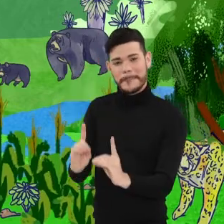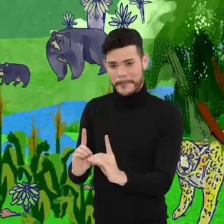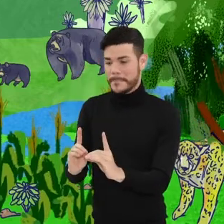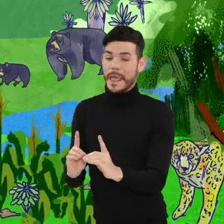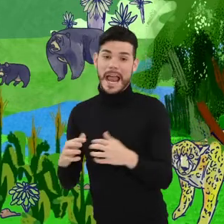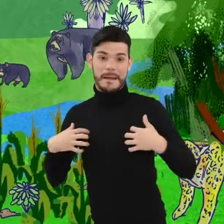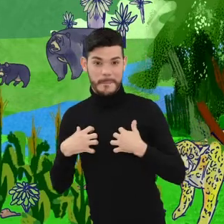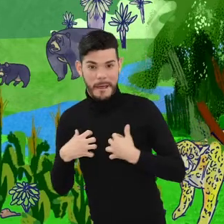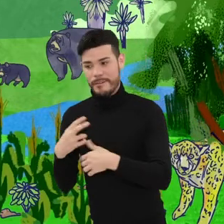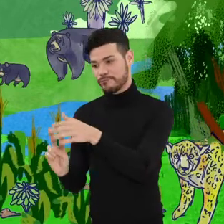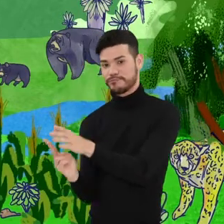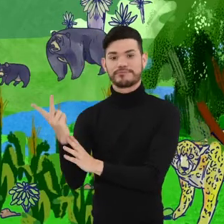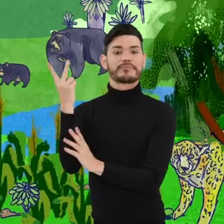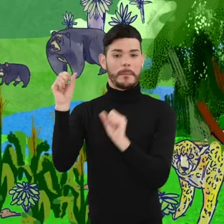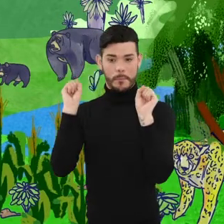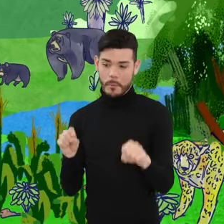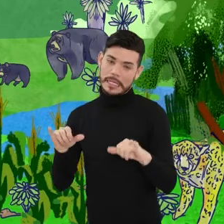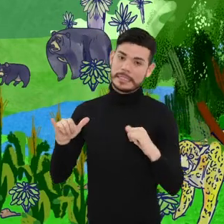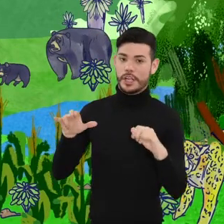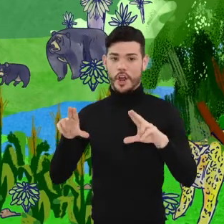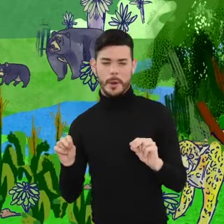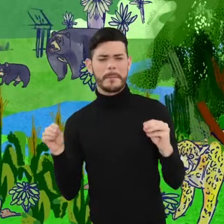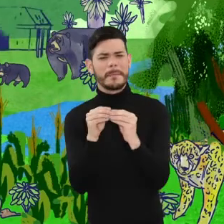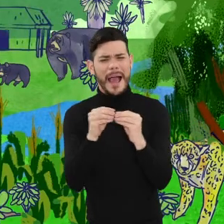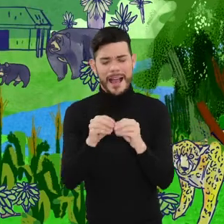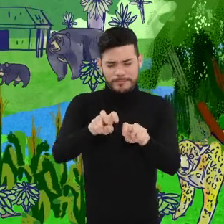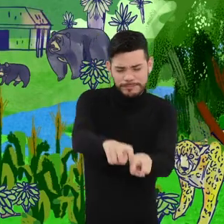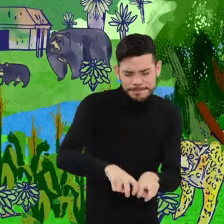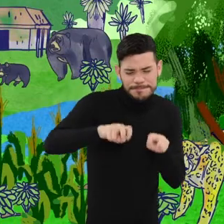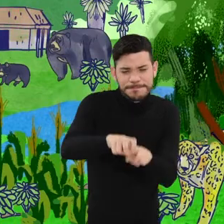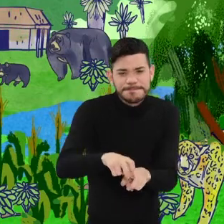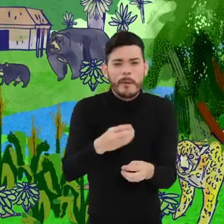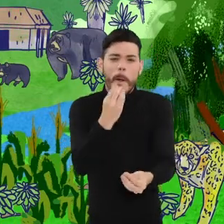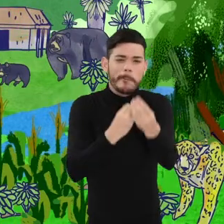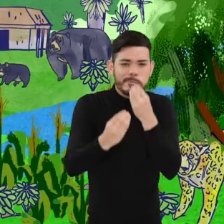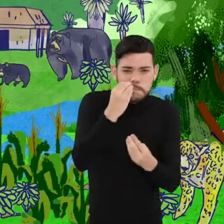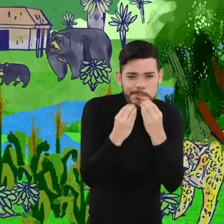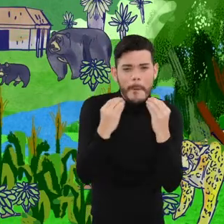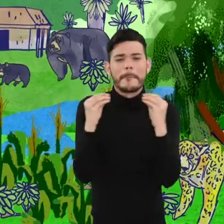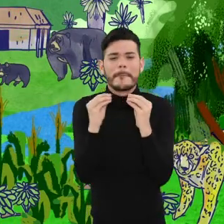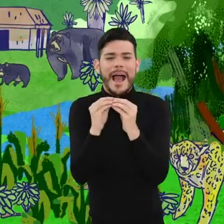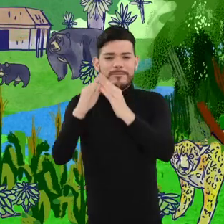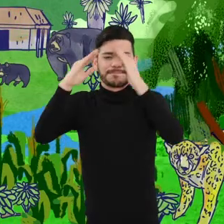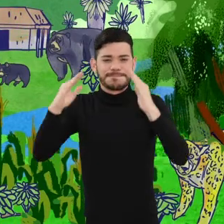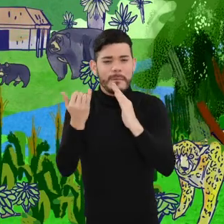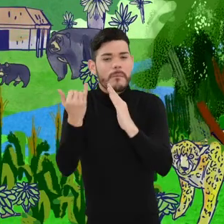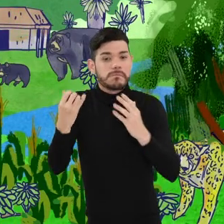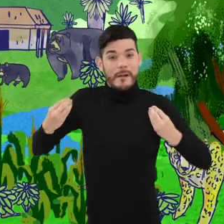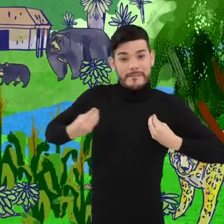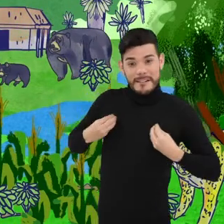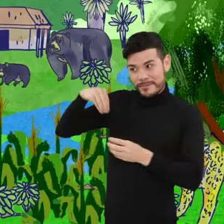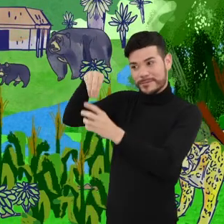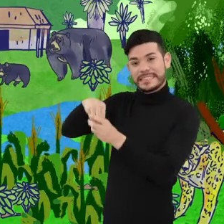y animales que pueden y no pueden habitar las zonas de la cuenca, los cultivos que sembramos, los alimentos que consumimos, el tipo de vivienda que